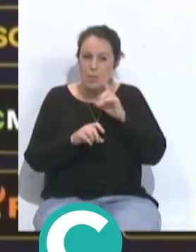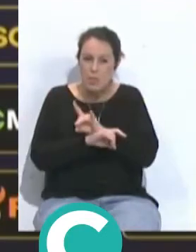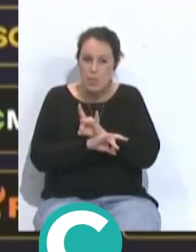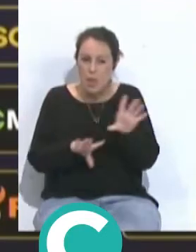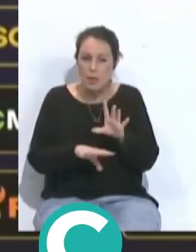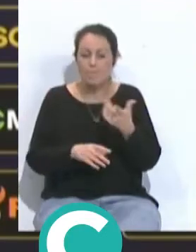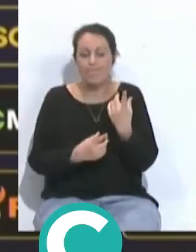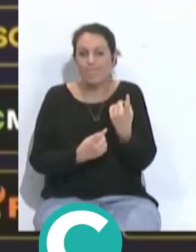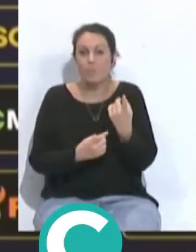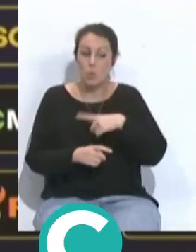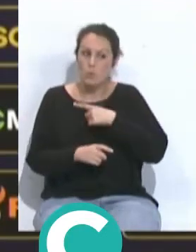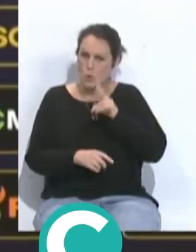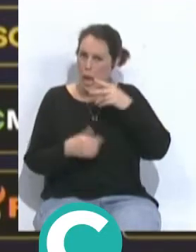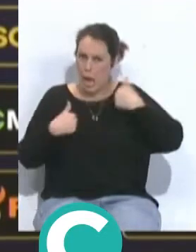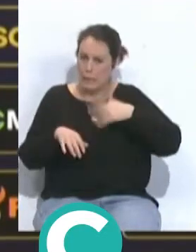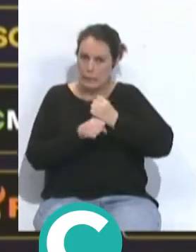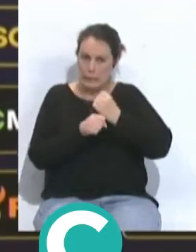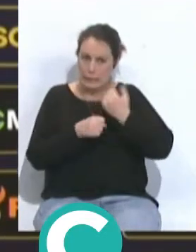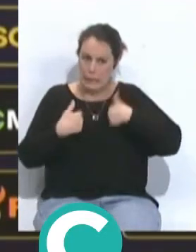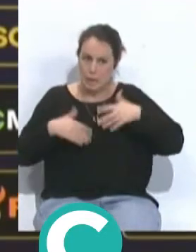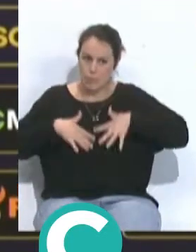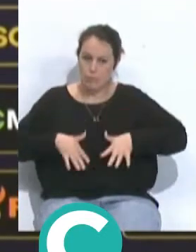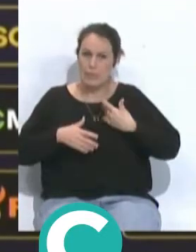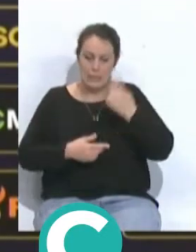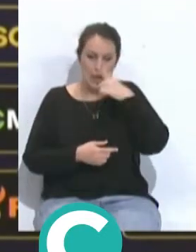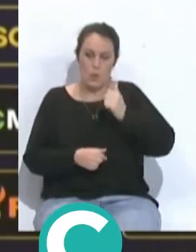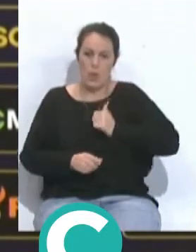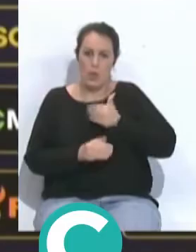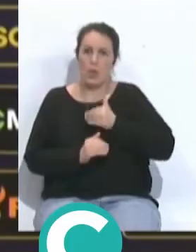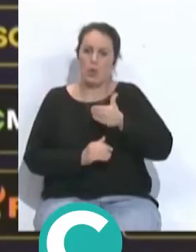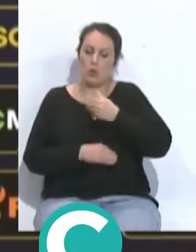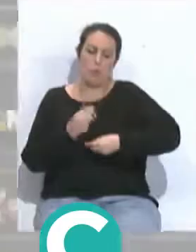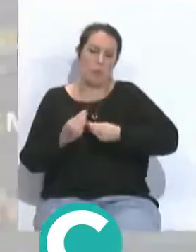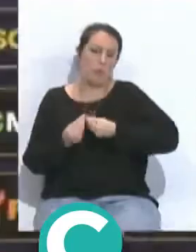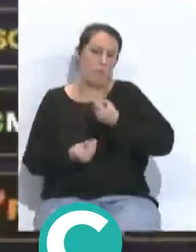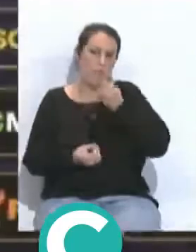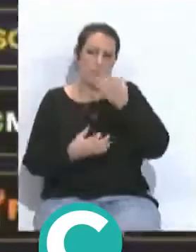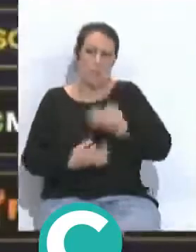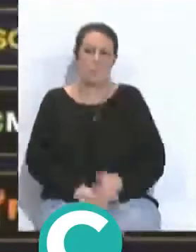lo hemos visto lo hemos trabajado y estoy convencido que en la próxima oportunidad que tengamos lo vamos a hacer bien